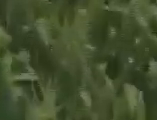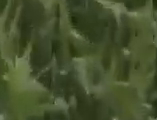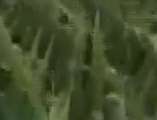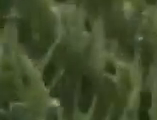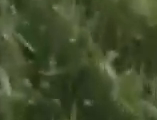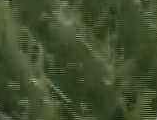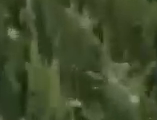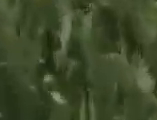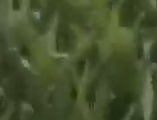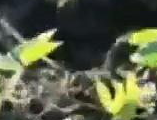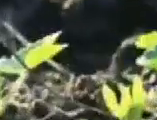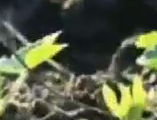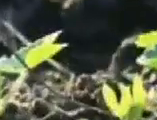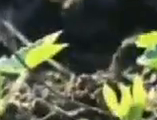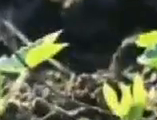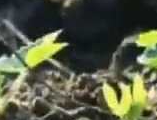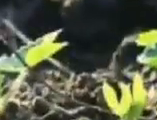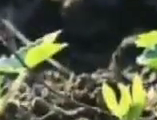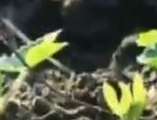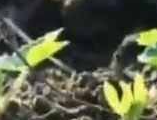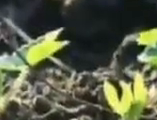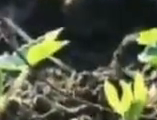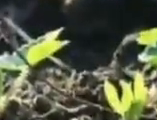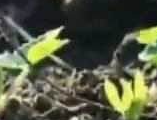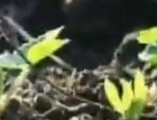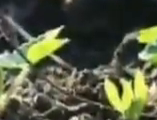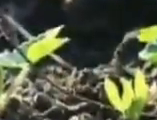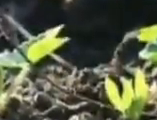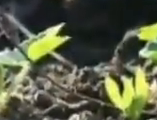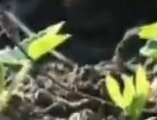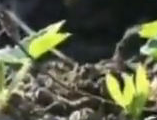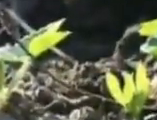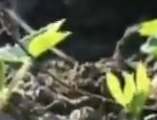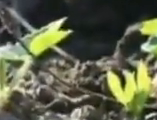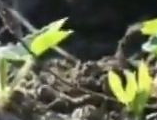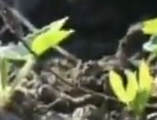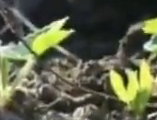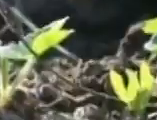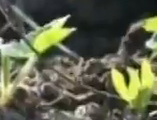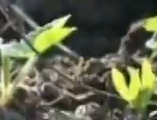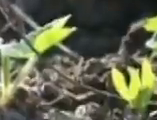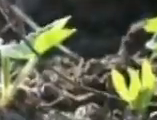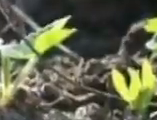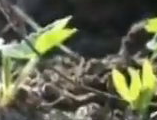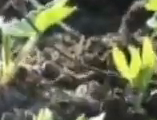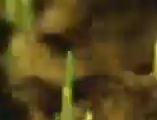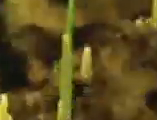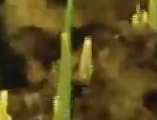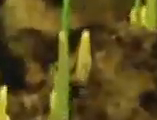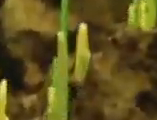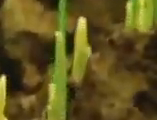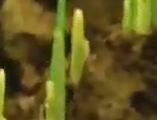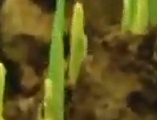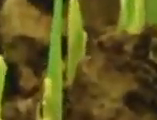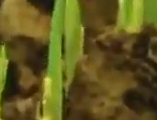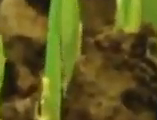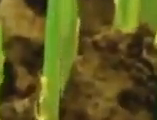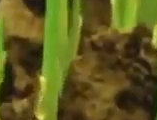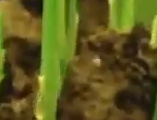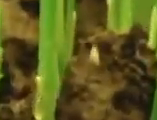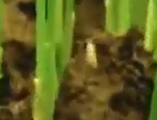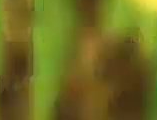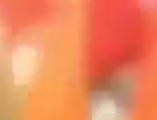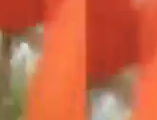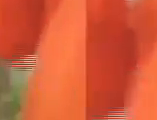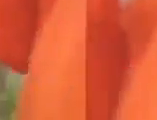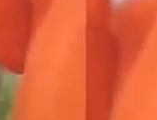y las capacidades científico-técnicas y humanísticas de los triunfadores y triunfadoras para el